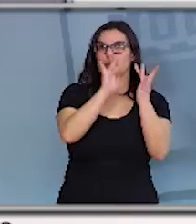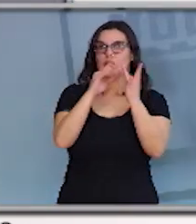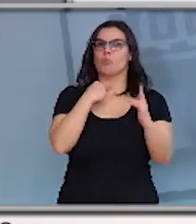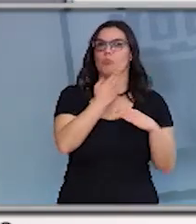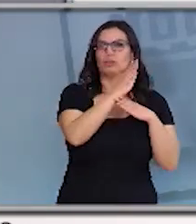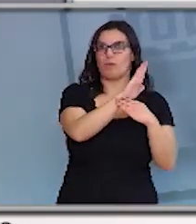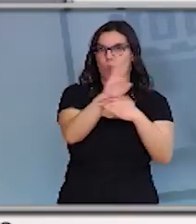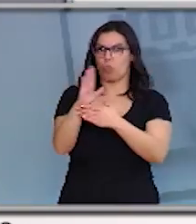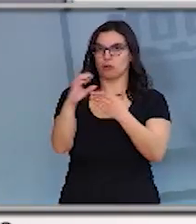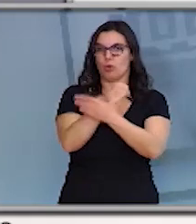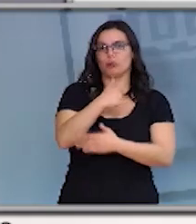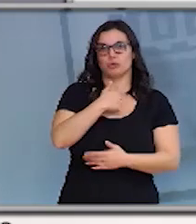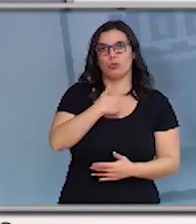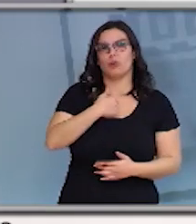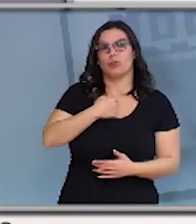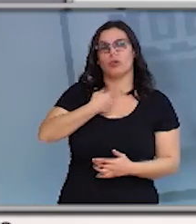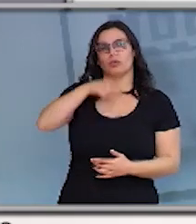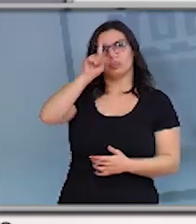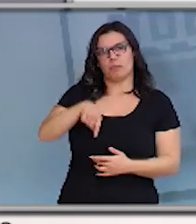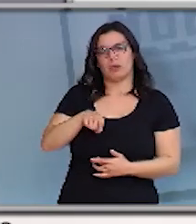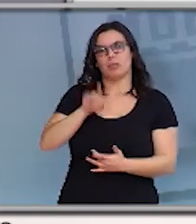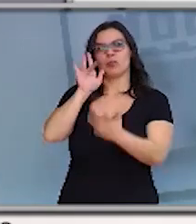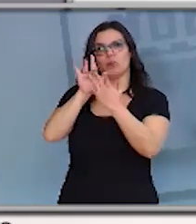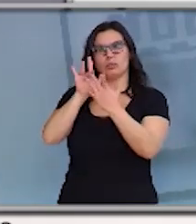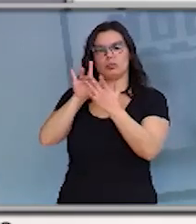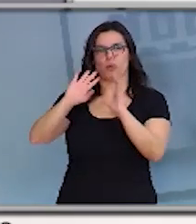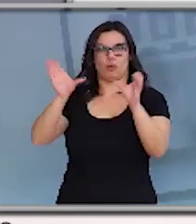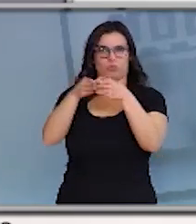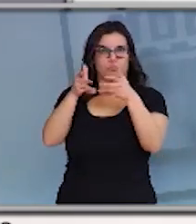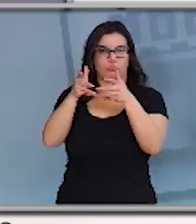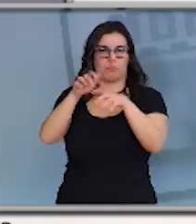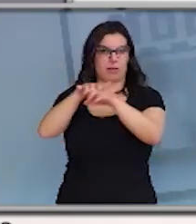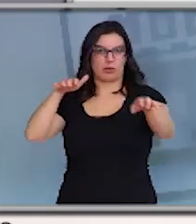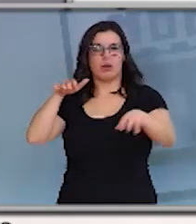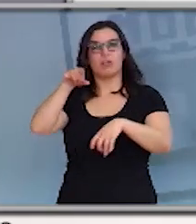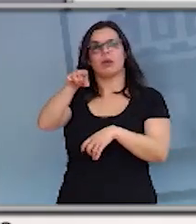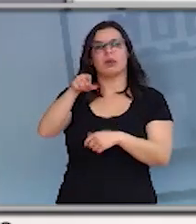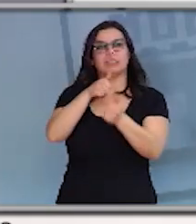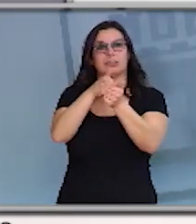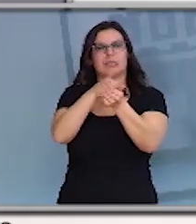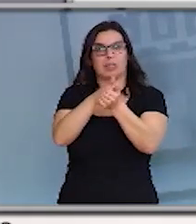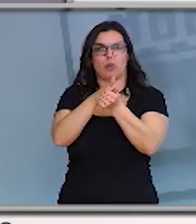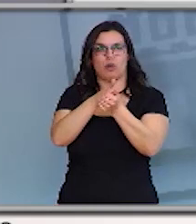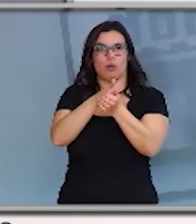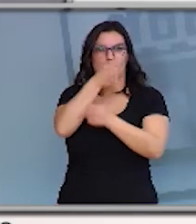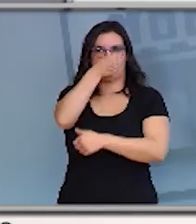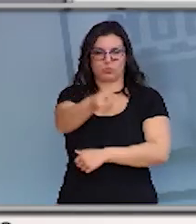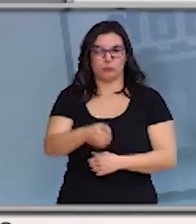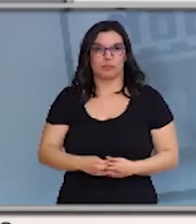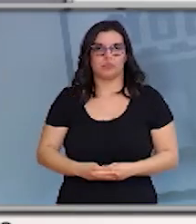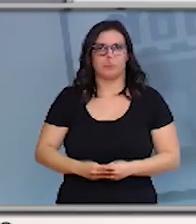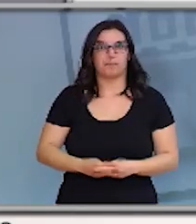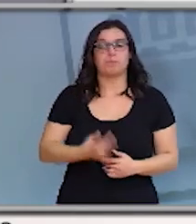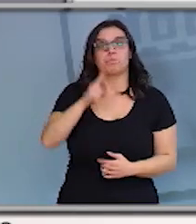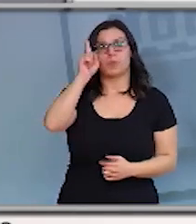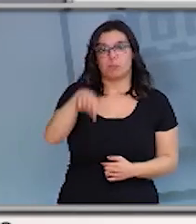oportunidad de hablar con la principal fuerza política de las Cortes de Castilla y León, con el secretario del Partido Socialista. También